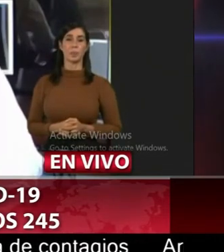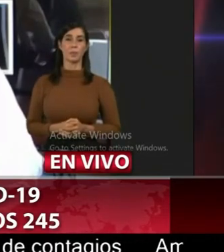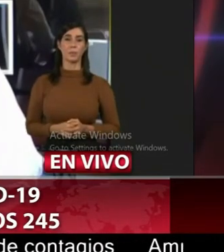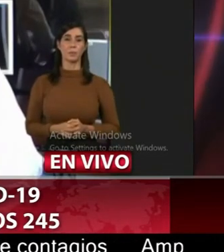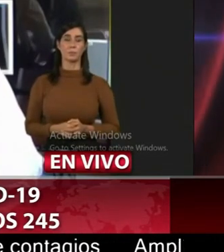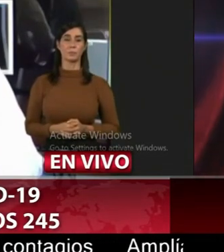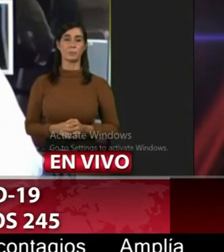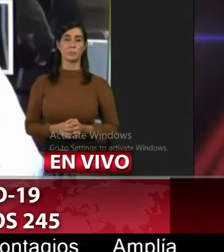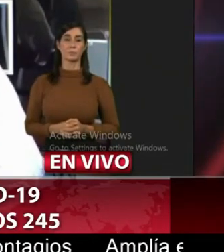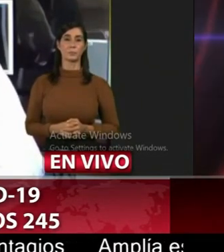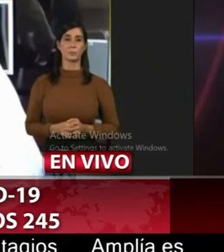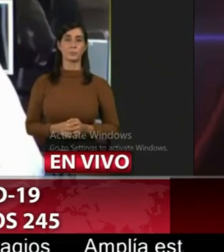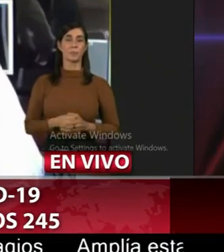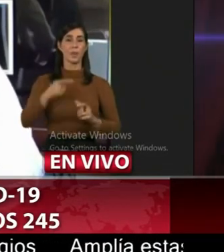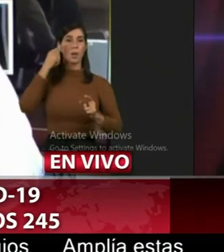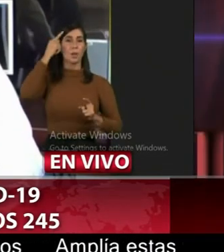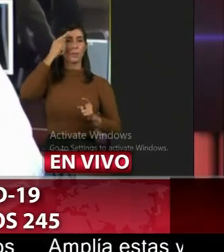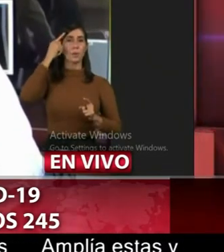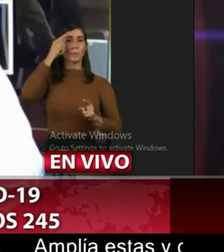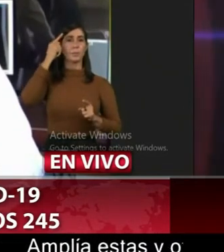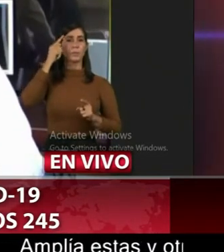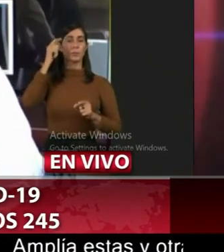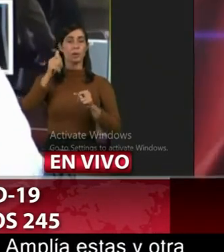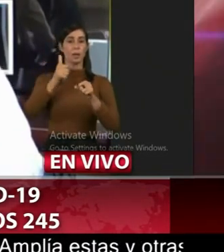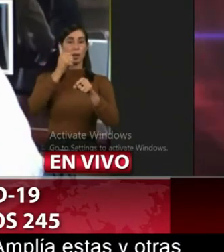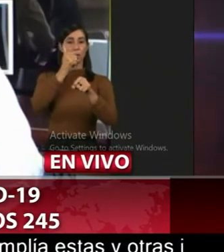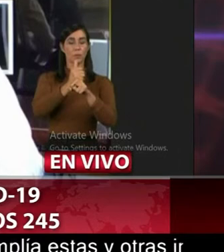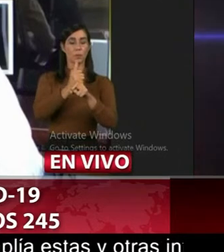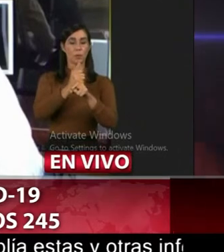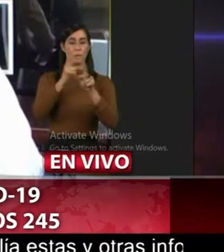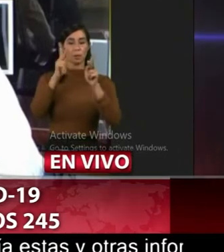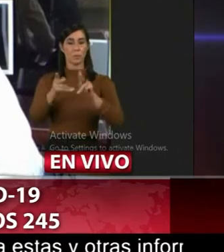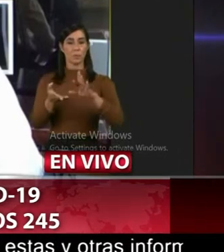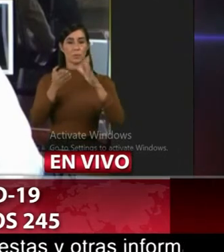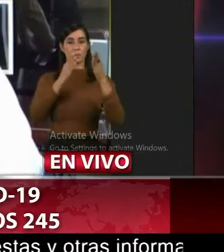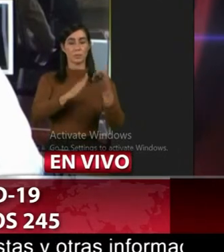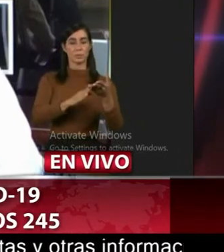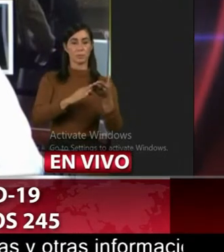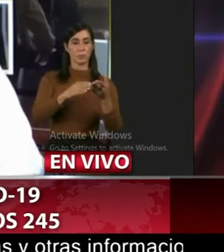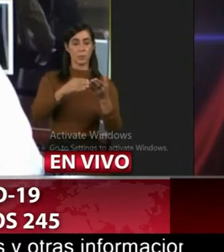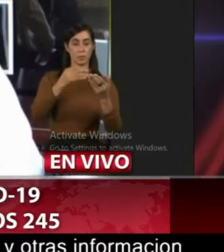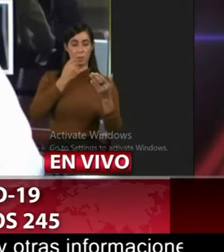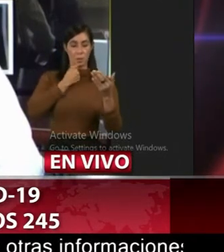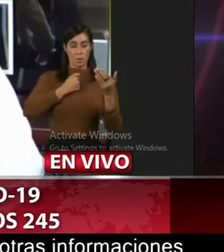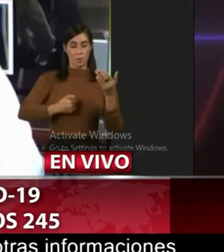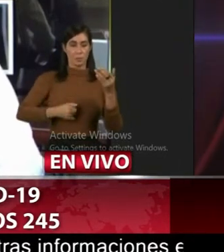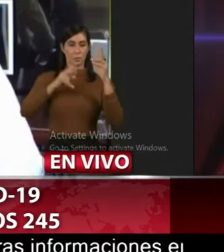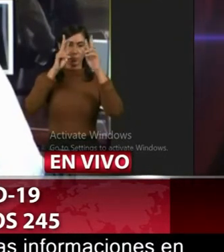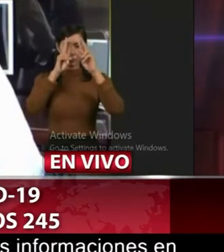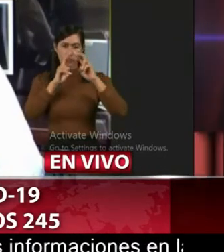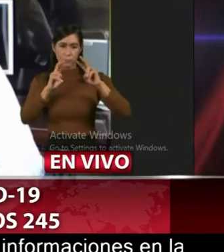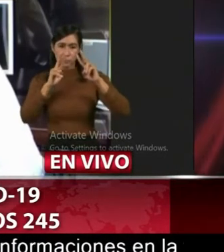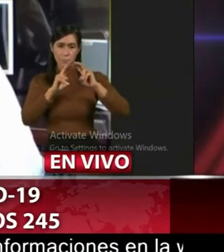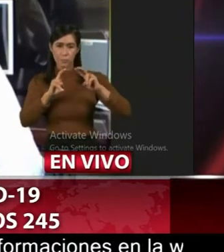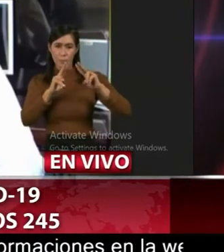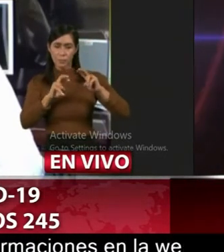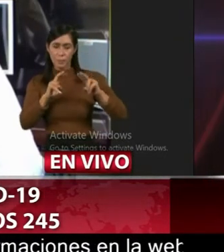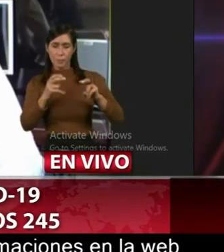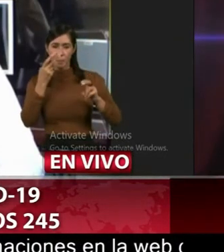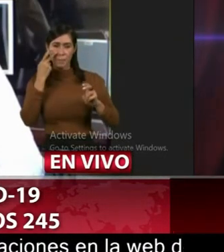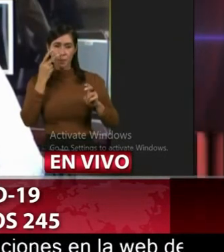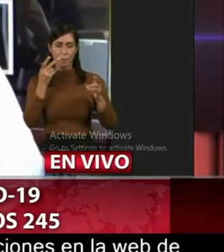implementar autopsias aleatorias o con diferentes cuadros de motivos de fallecimiento por el COVID-19